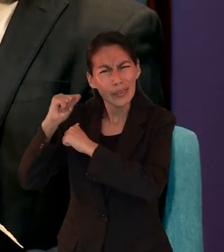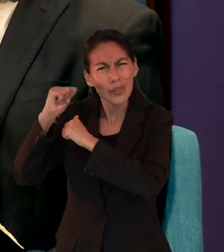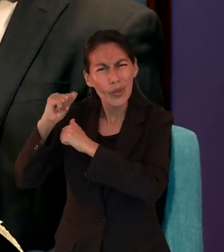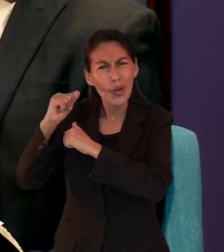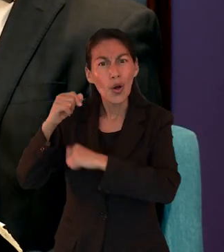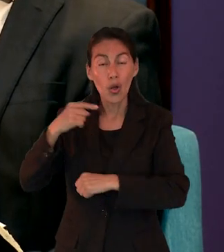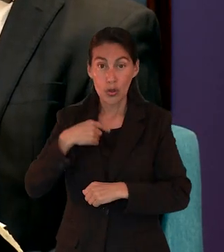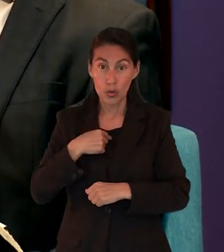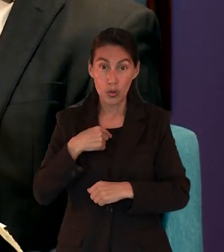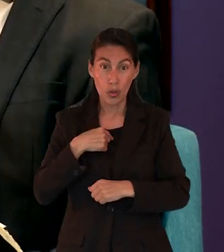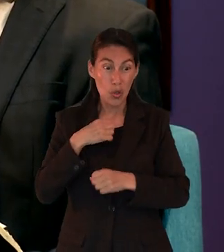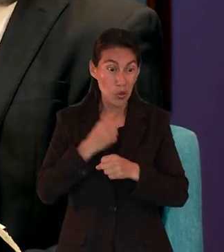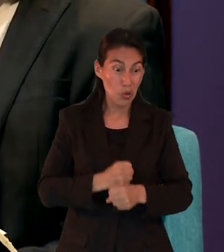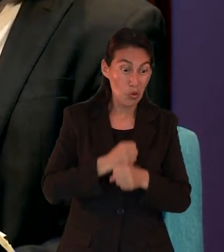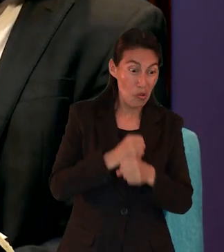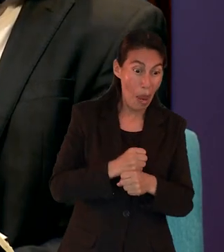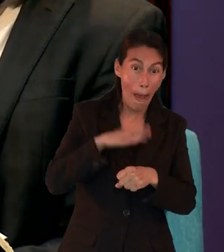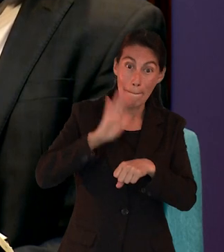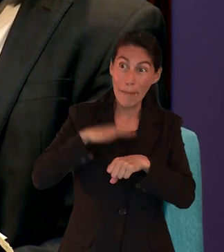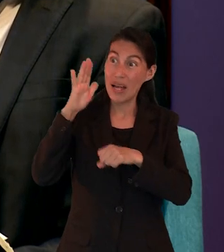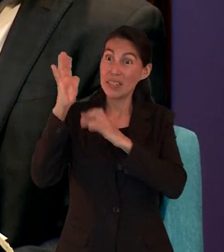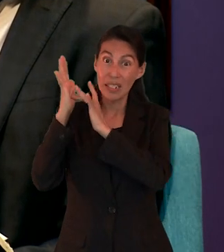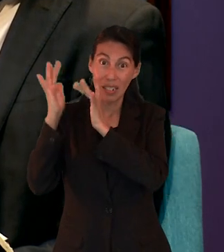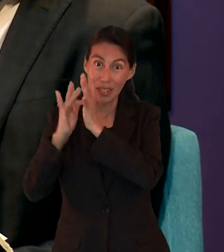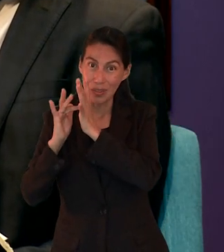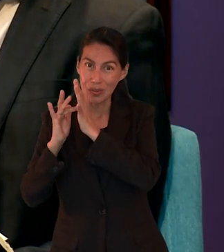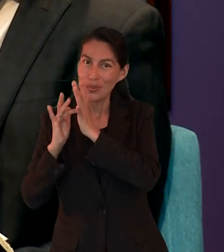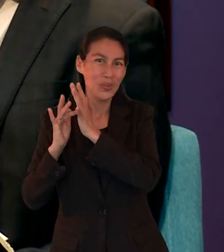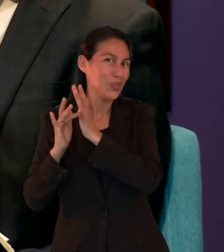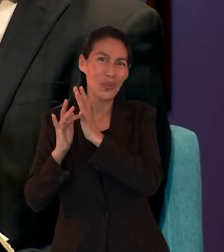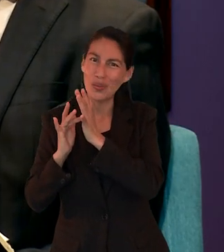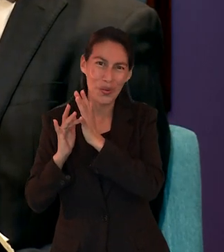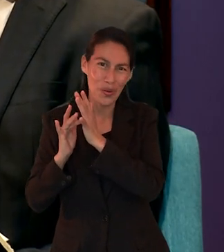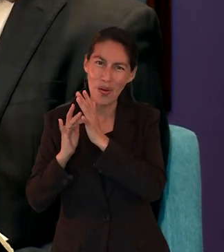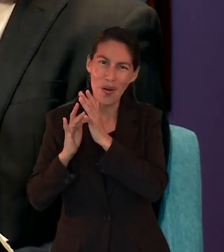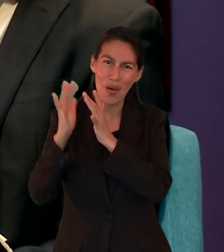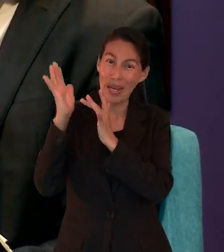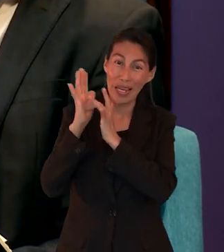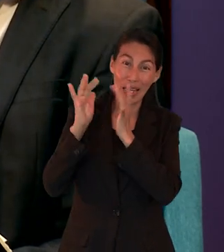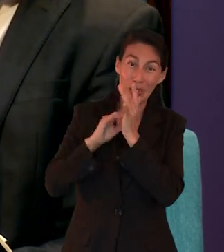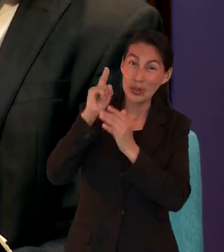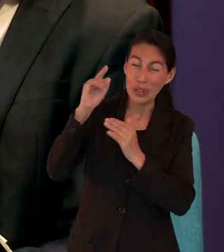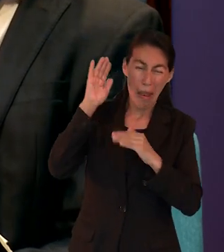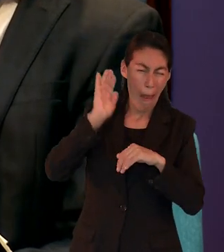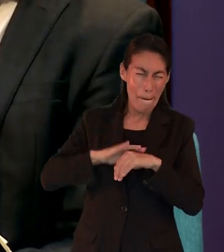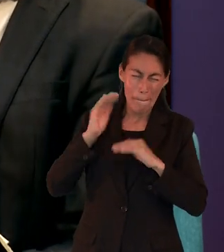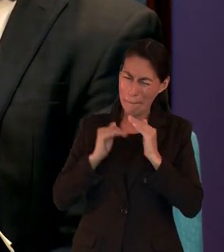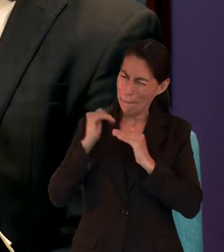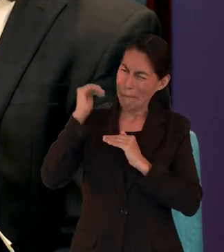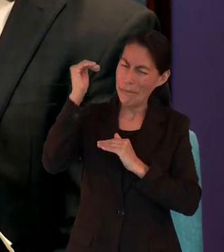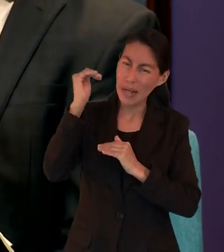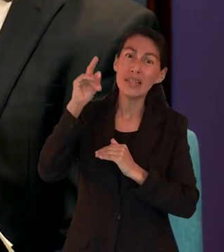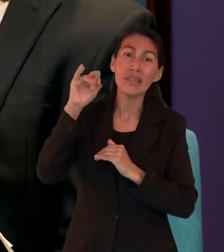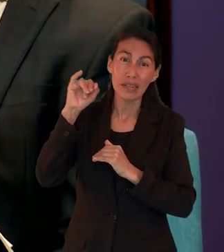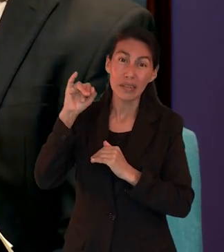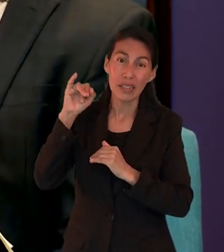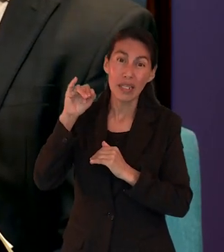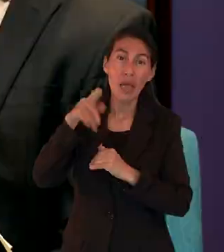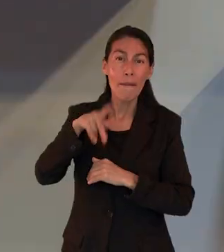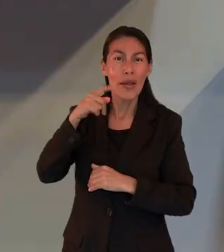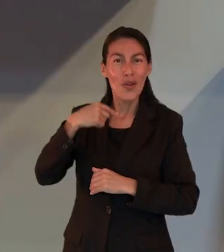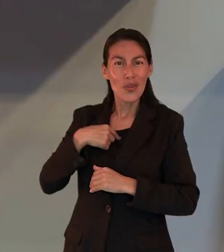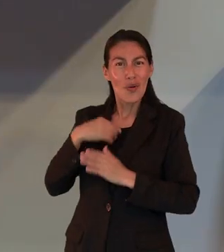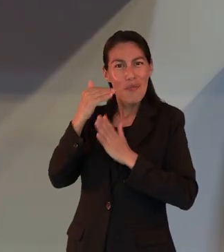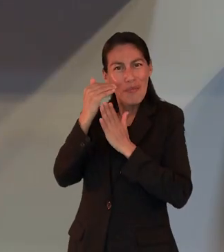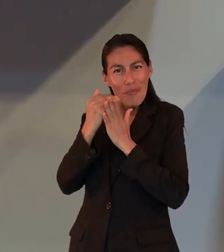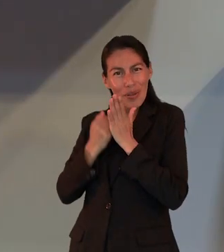no voy a sufrir más que lo que sufrió a Jesús porque dice la Biblia él no va a permitir que que el sufrimiento sea